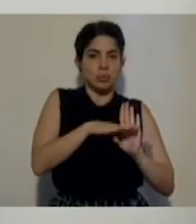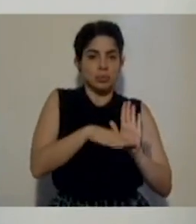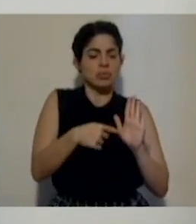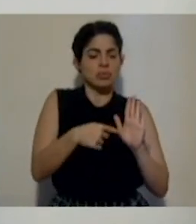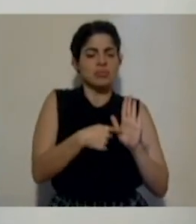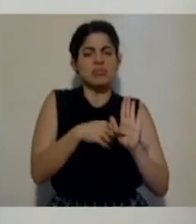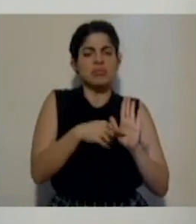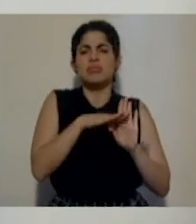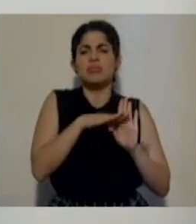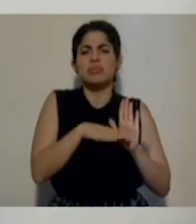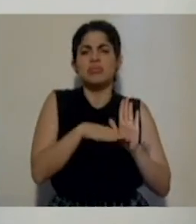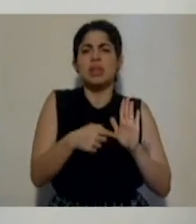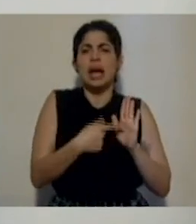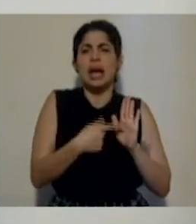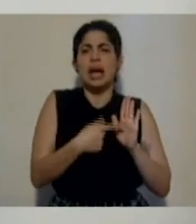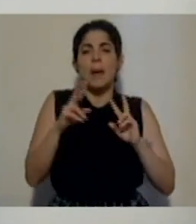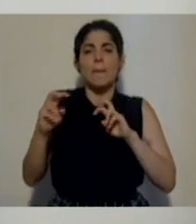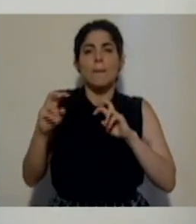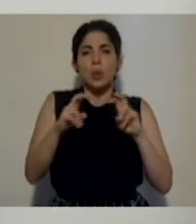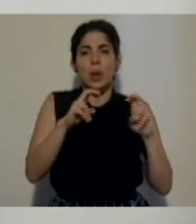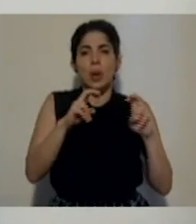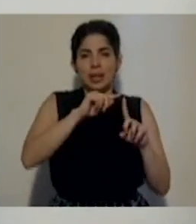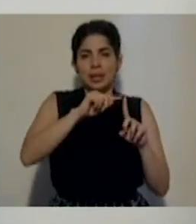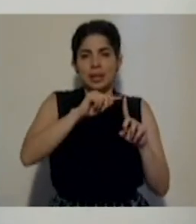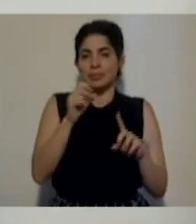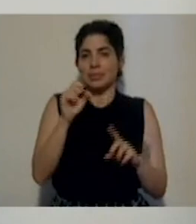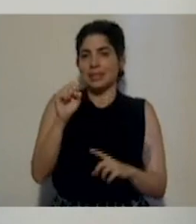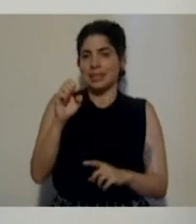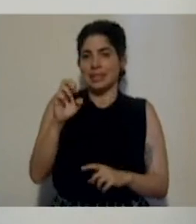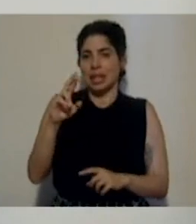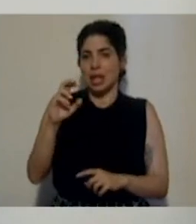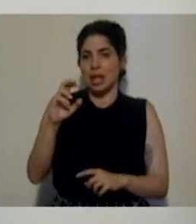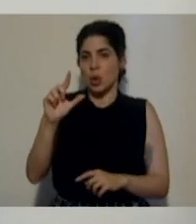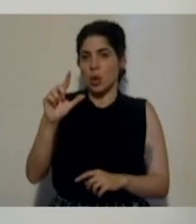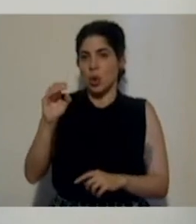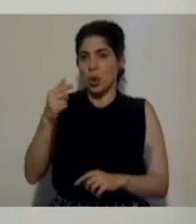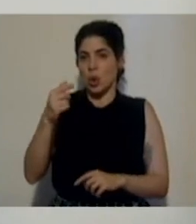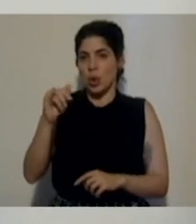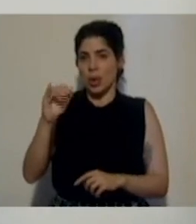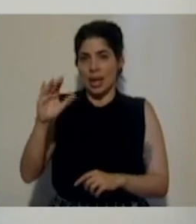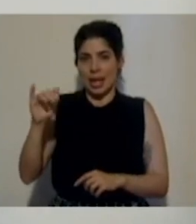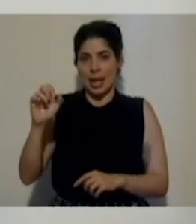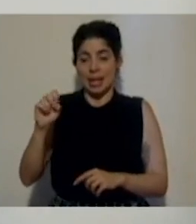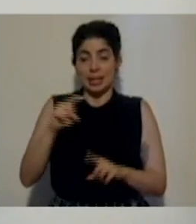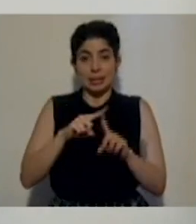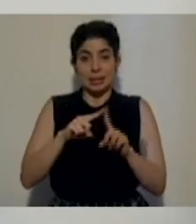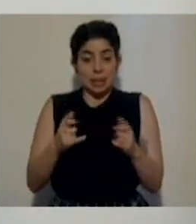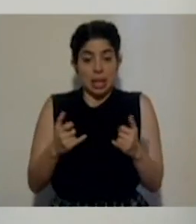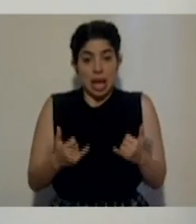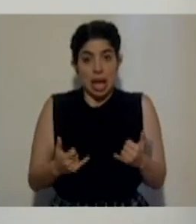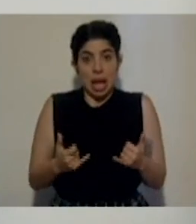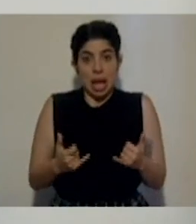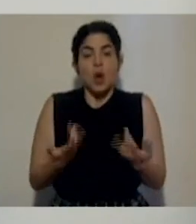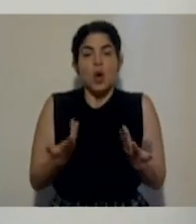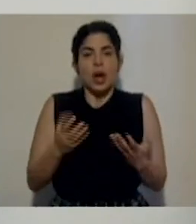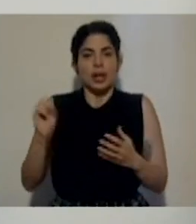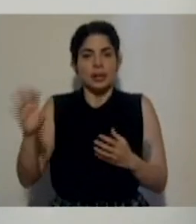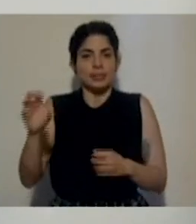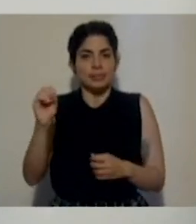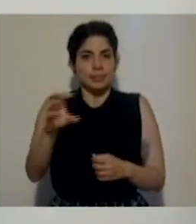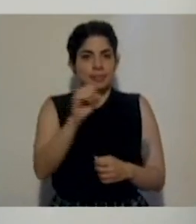las pruebas serológicas, pero nosotros en este momento estamos en la fase de inscribir las pruebas.